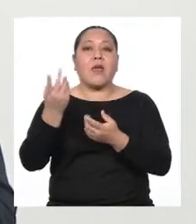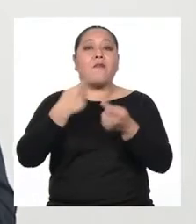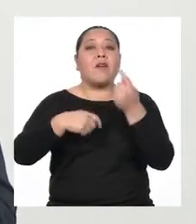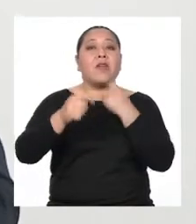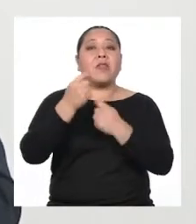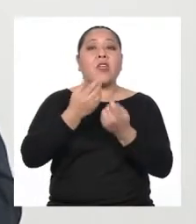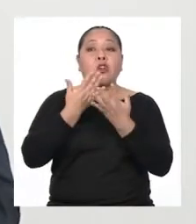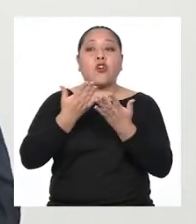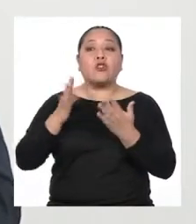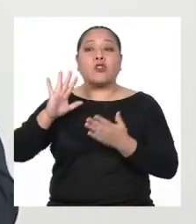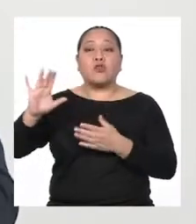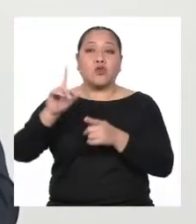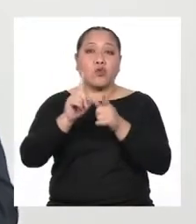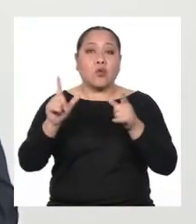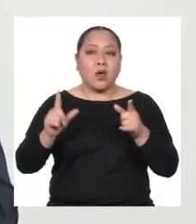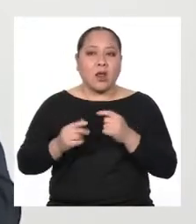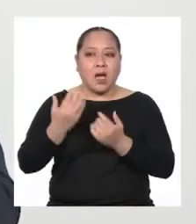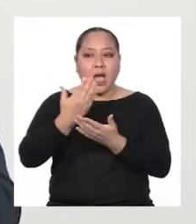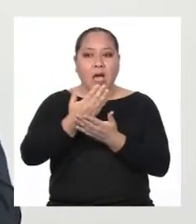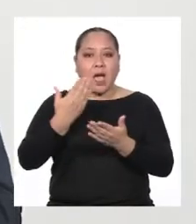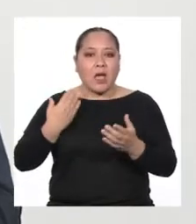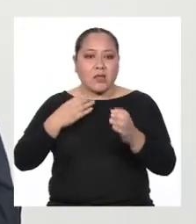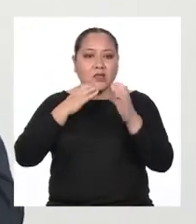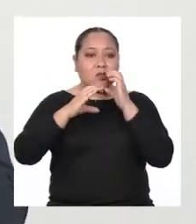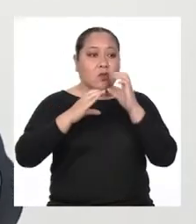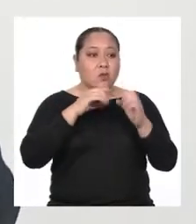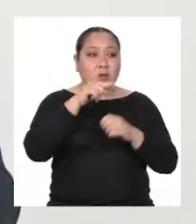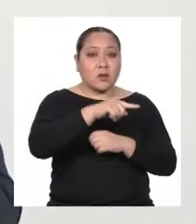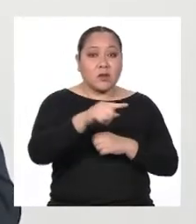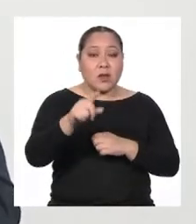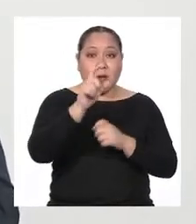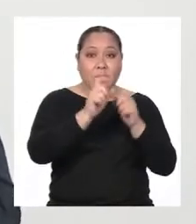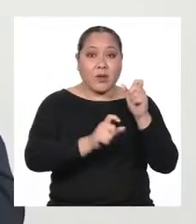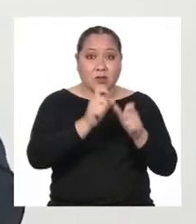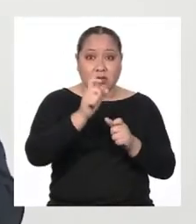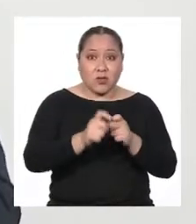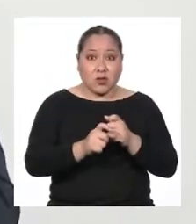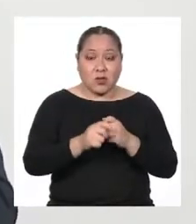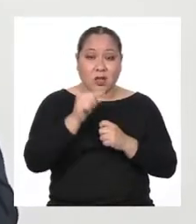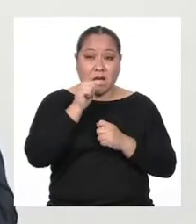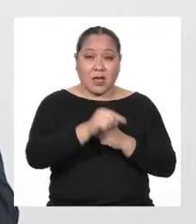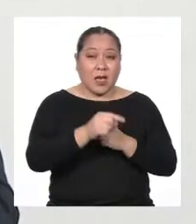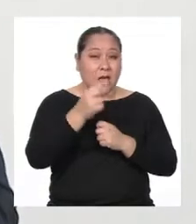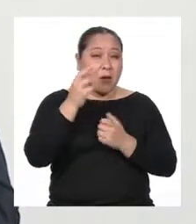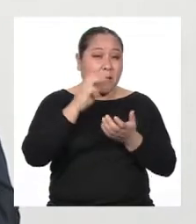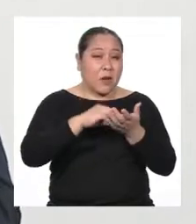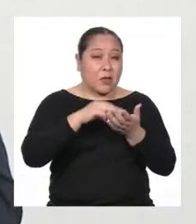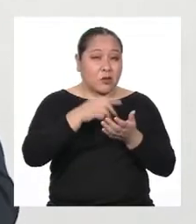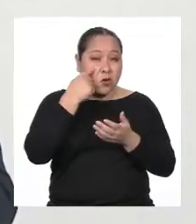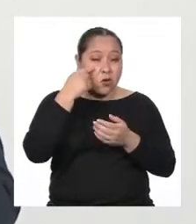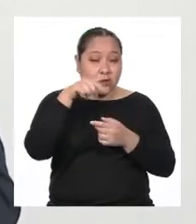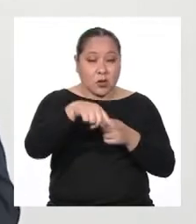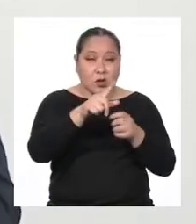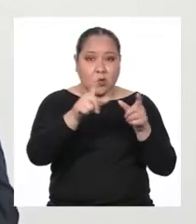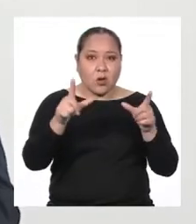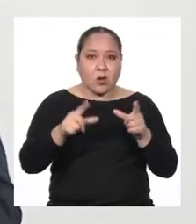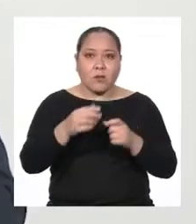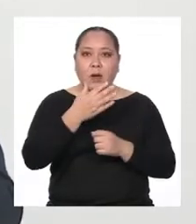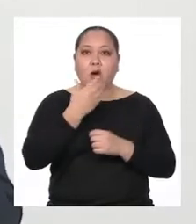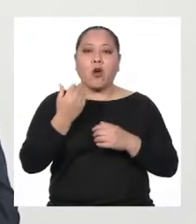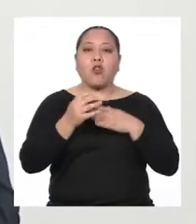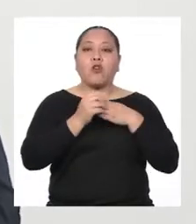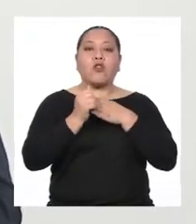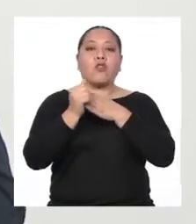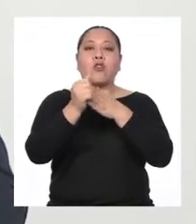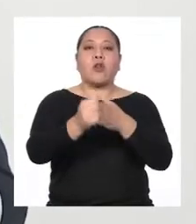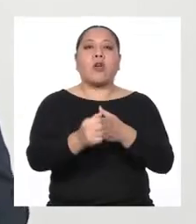localidad Y antes de conversar con las personas de la localidad que más conocen la zona Prefirió guiarse